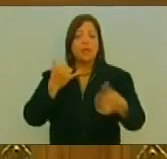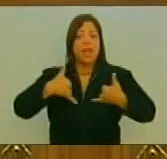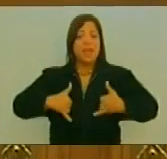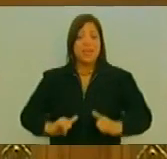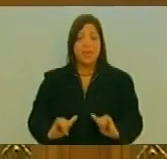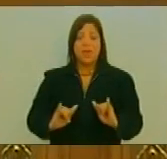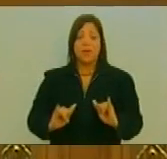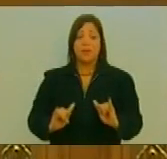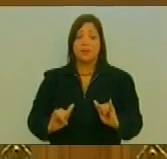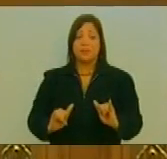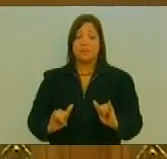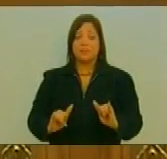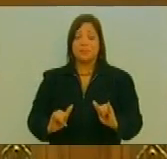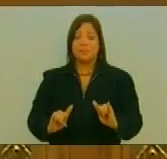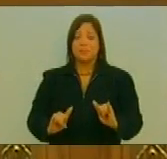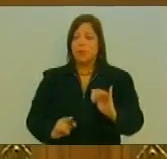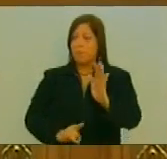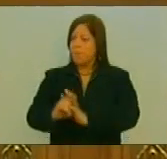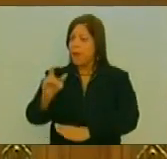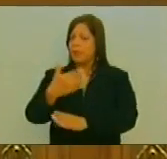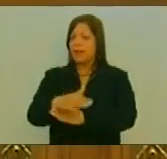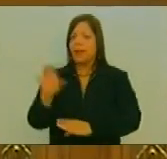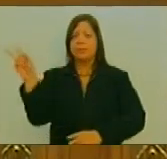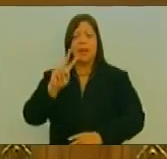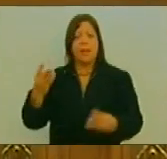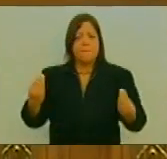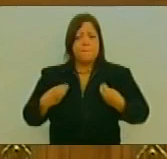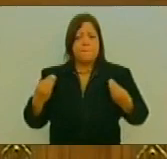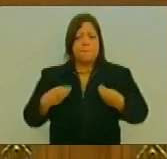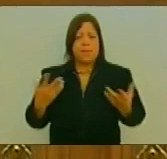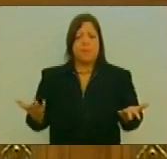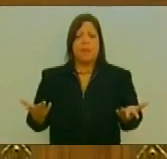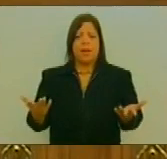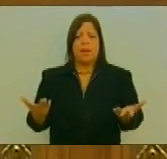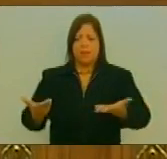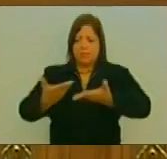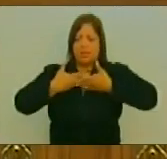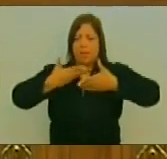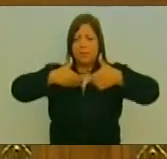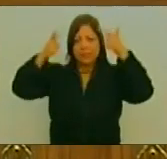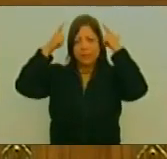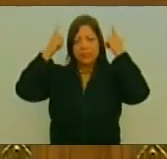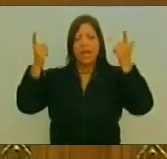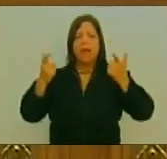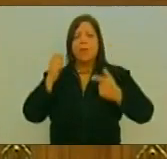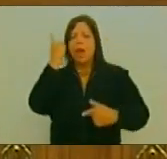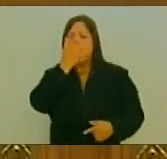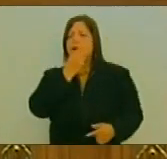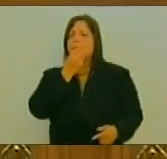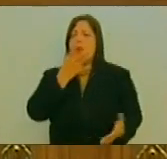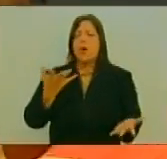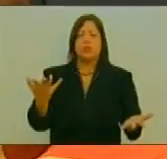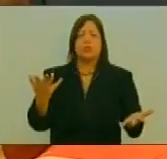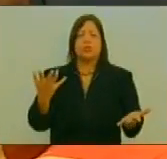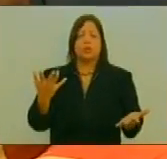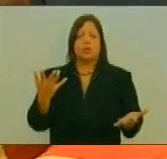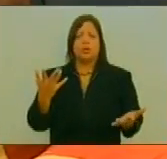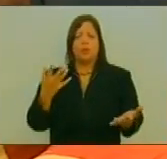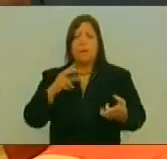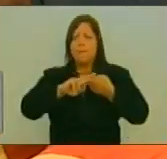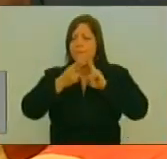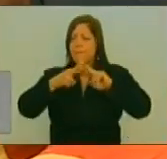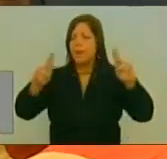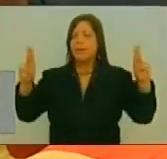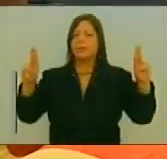hijos Se desenvuelvan En ese país Que nos brindó Nuestro comandante Chávez En ese país hermoso En ese país lleno de